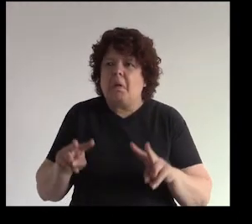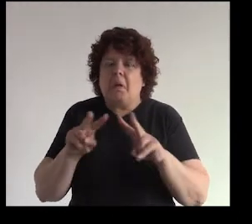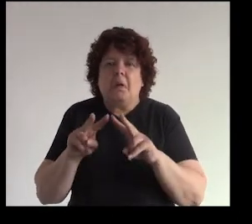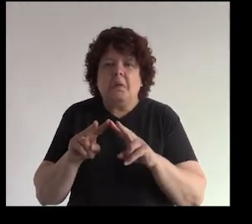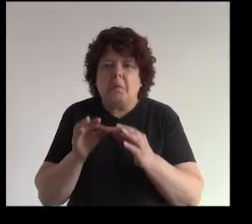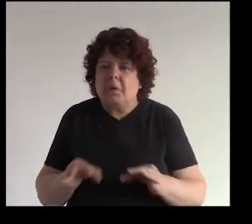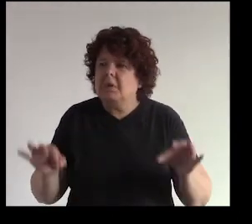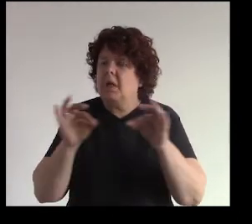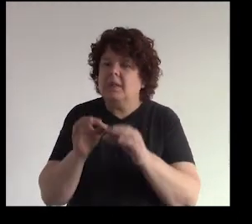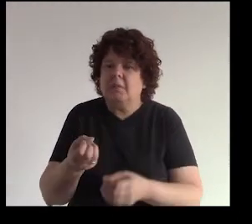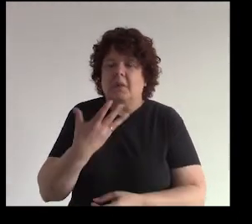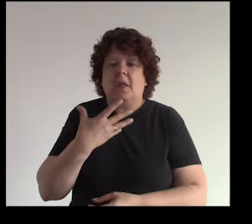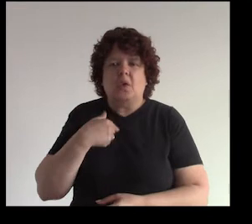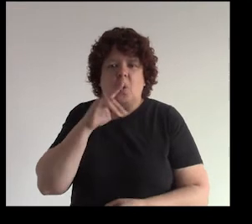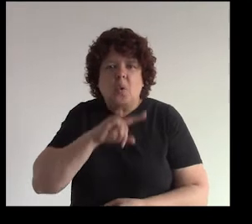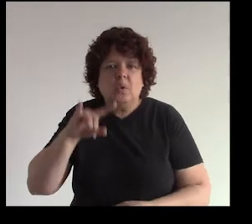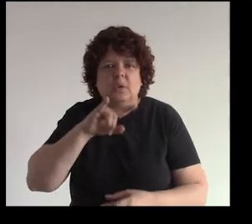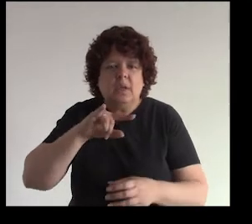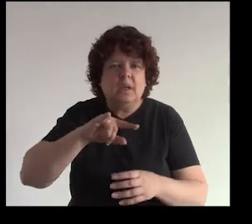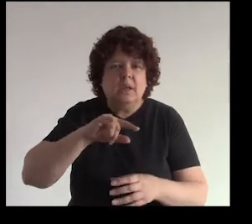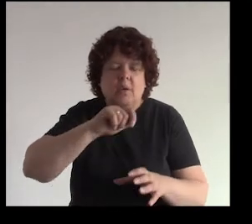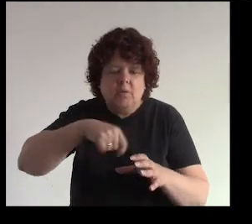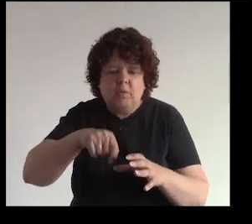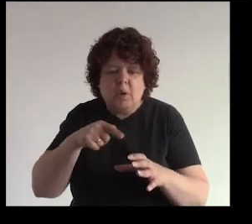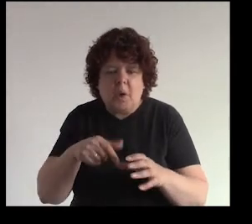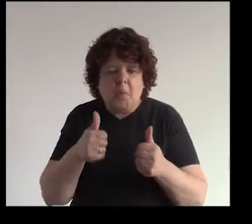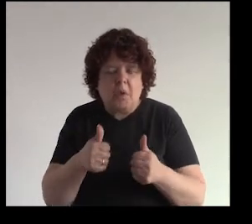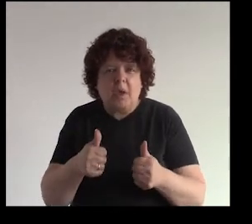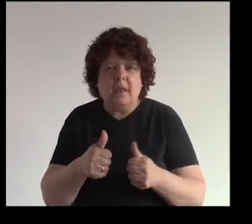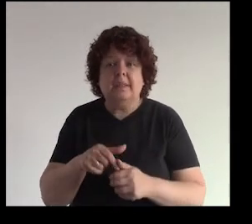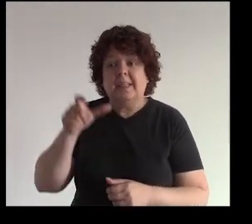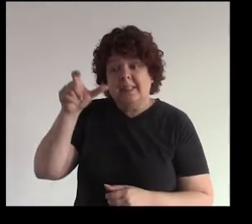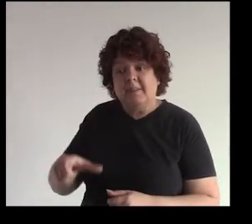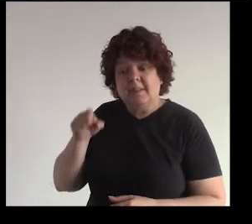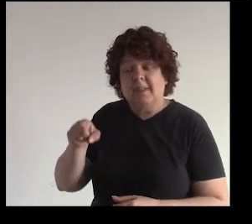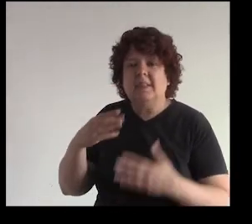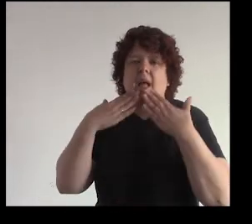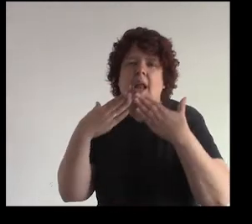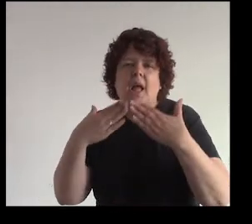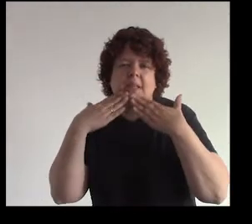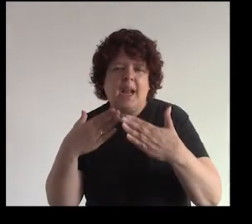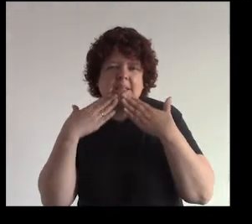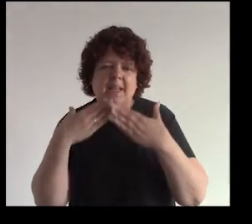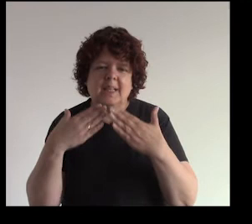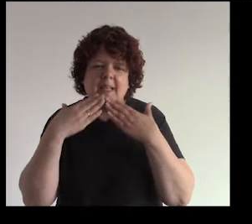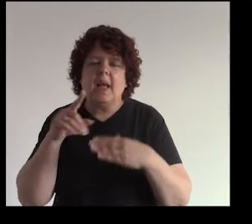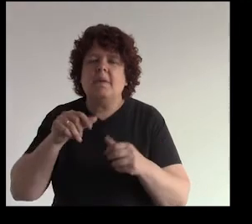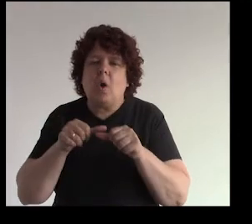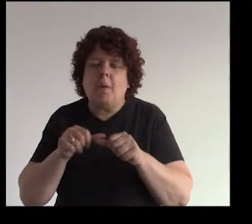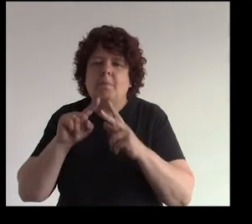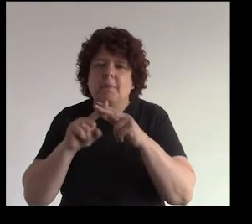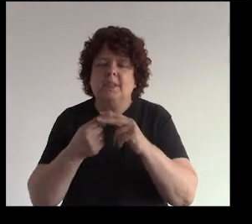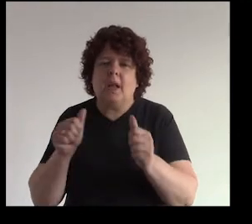valioso y me salió o sea lo puse en práctica y lo conseguí entonces esa persona se va a sentir agradecida hacia ti